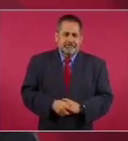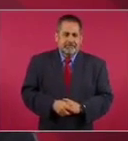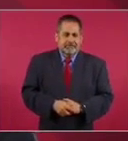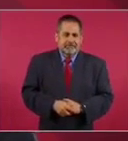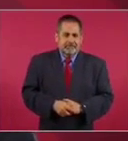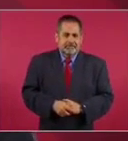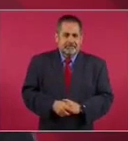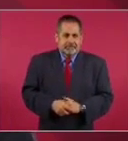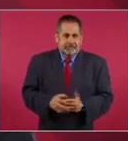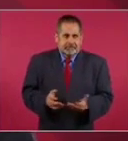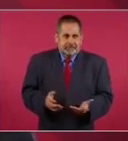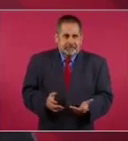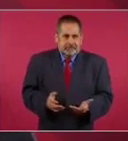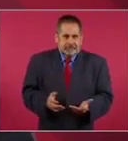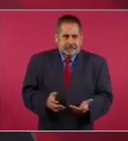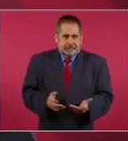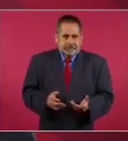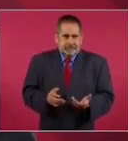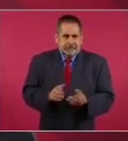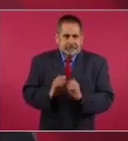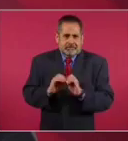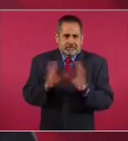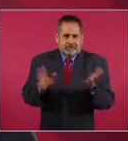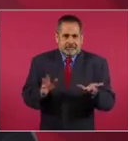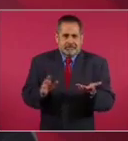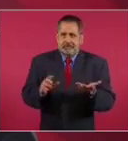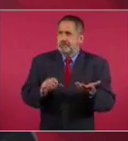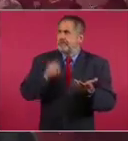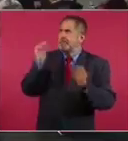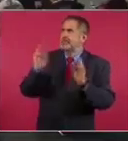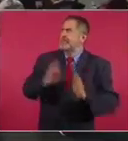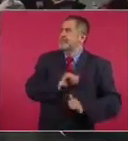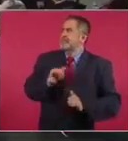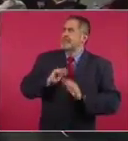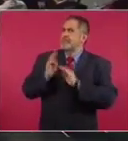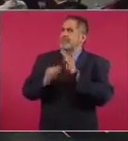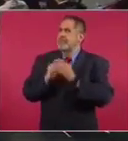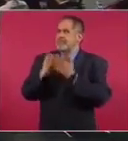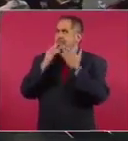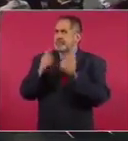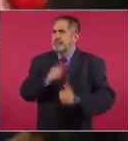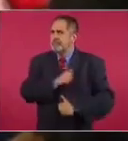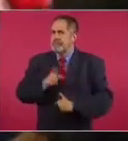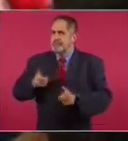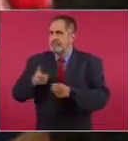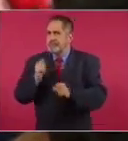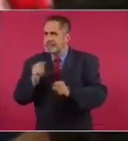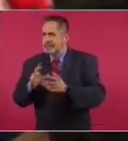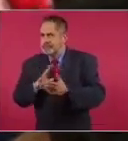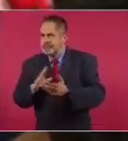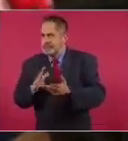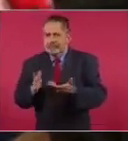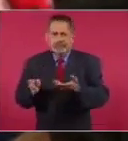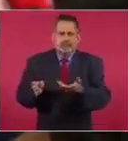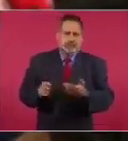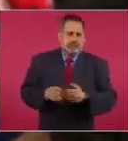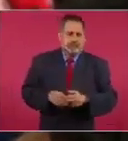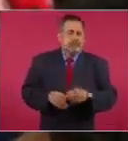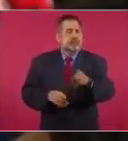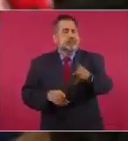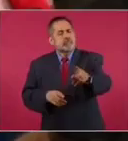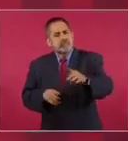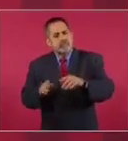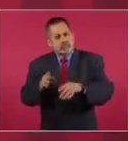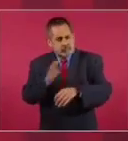Pues, ¿cuál Ejército no usa armas? ¿Se avala la vigilancia a este tipo de grupos sociales, presidente, entonces? No,